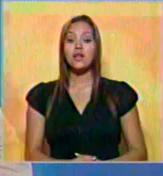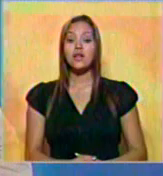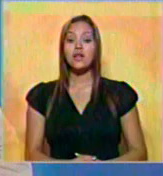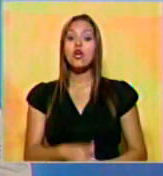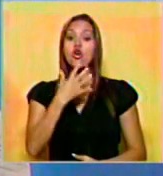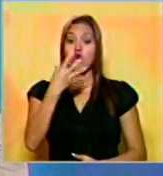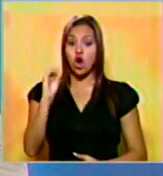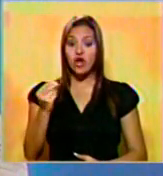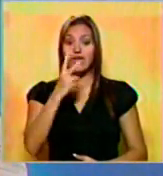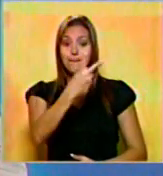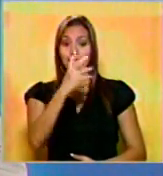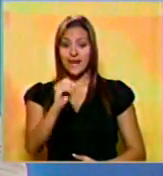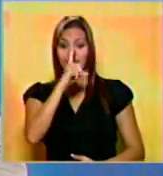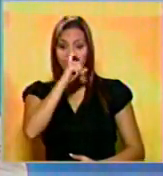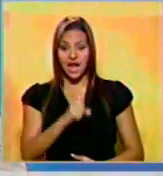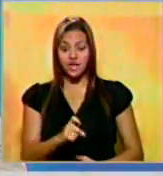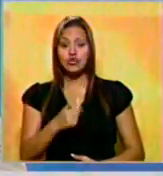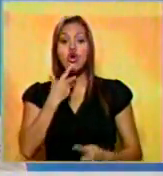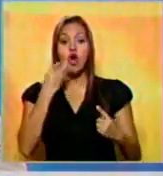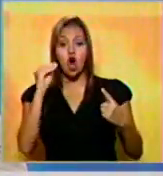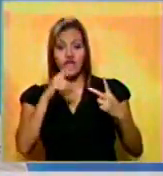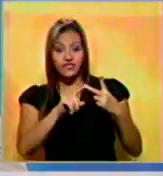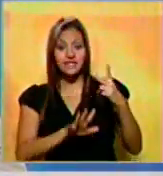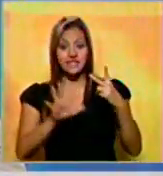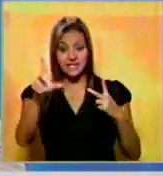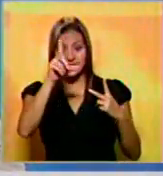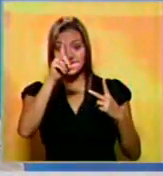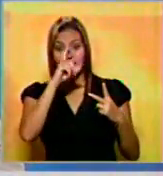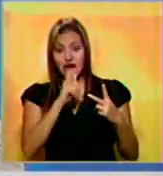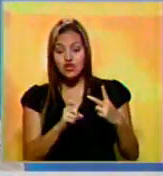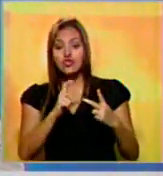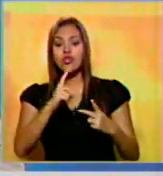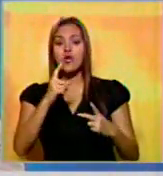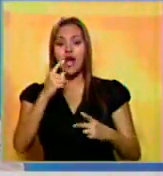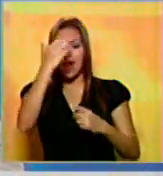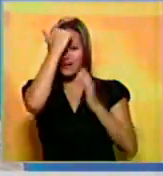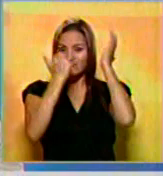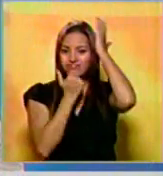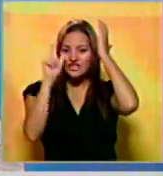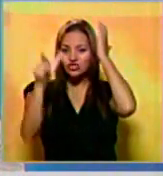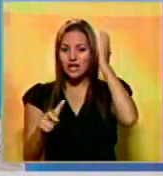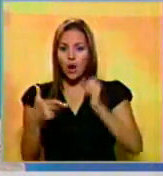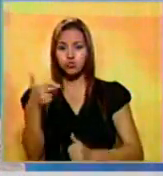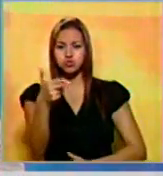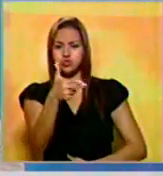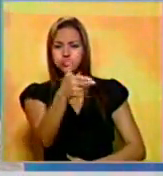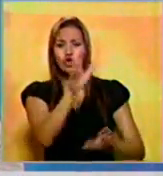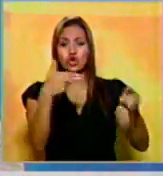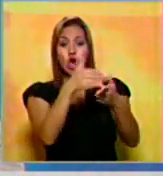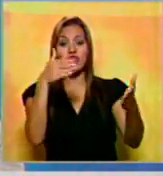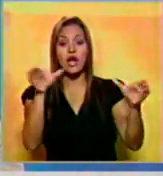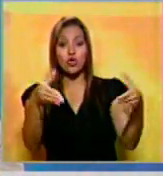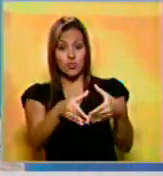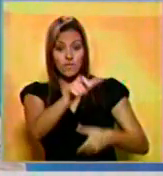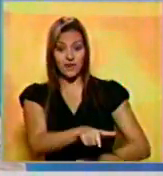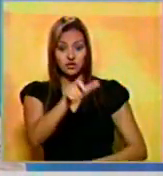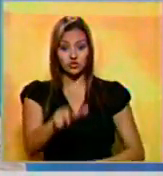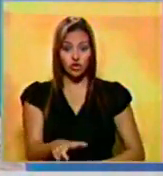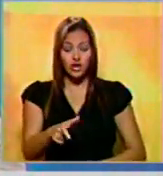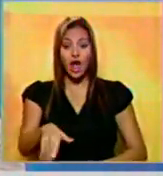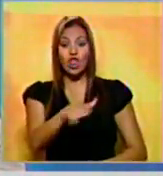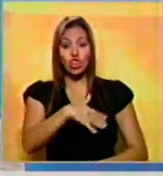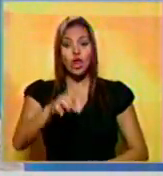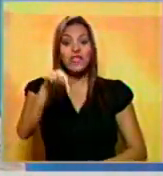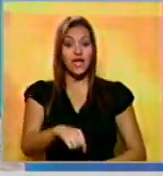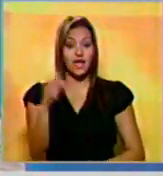Un joven de 20 años y un adolescente de 15 fueron asesinados por encapuchados que abrieron fuego contra un grupo de personas en Los